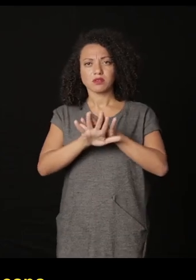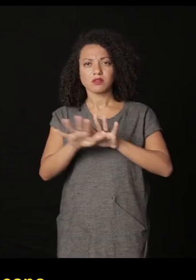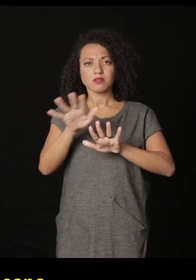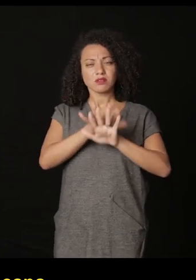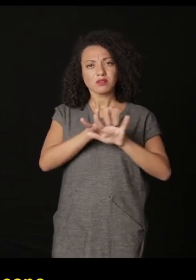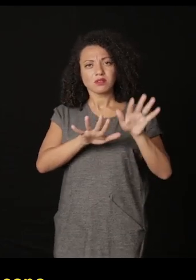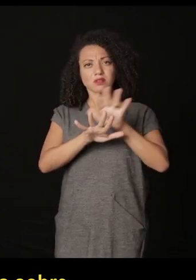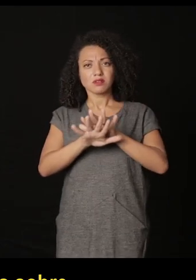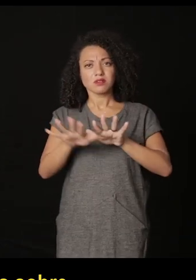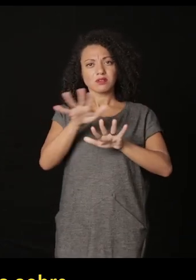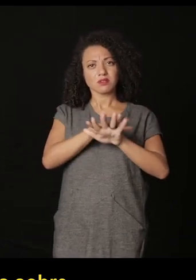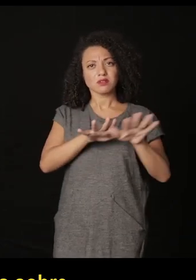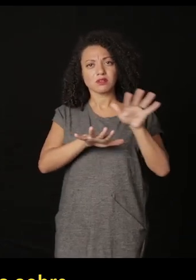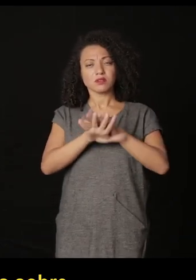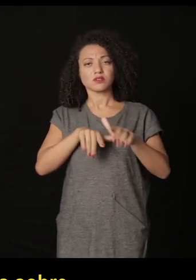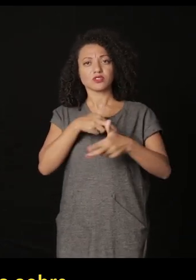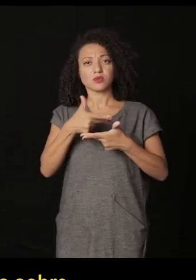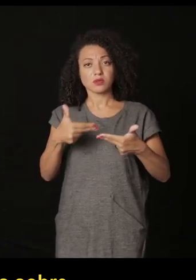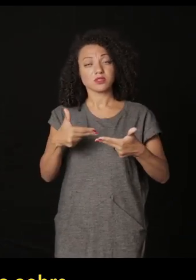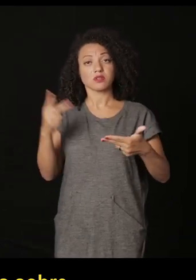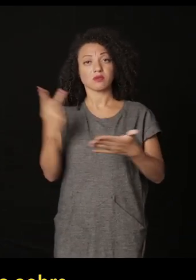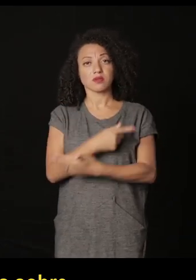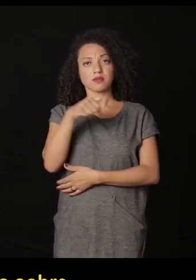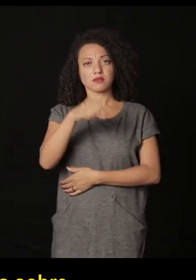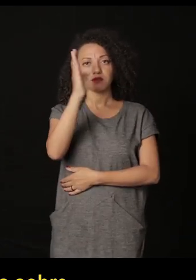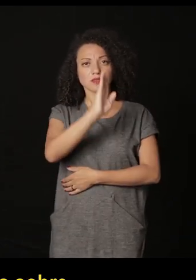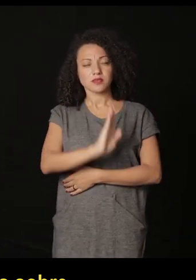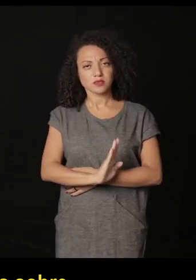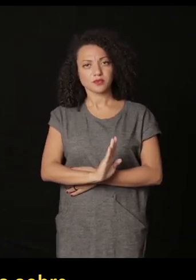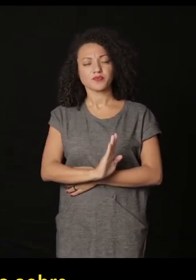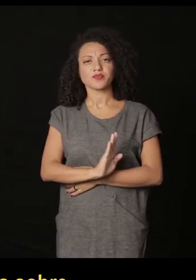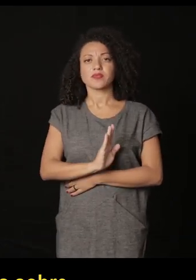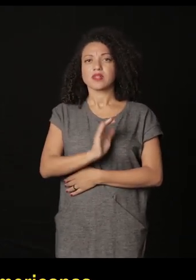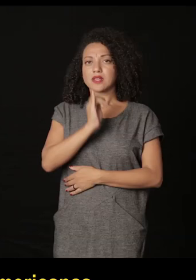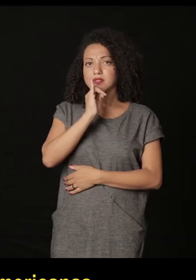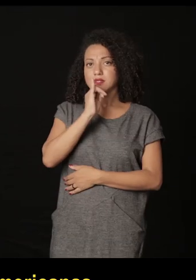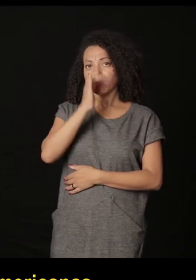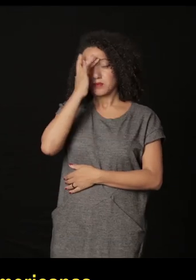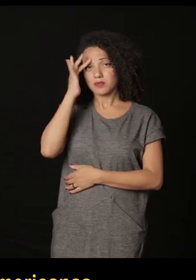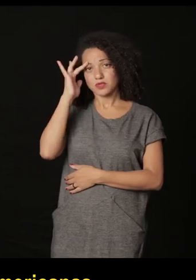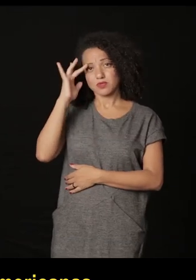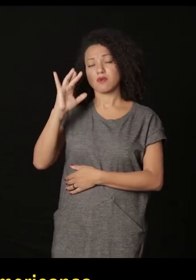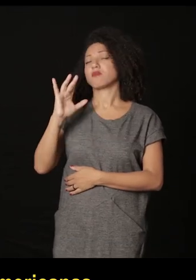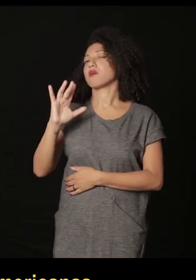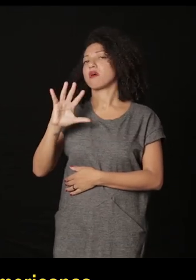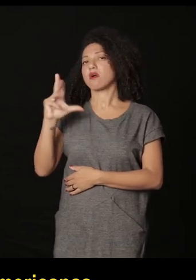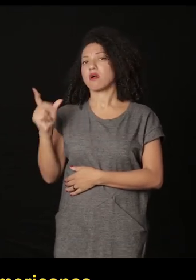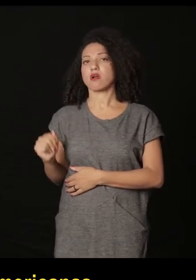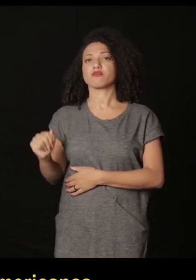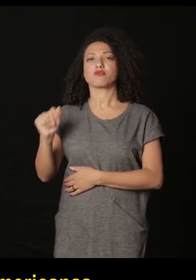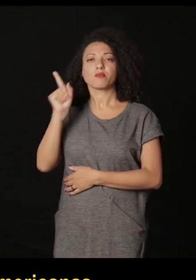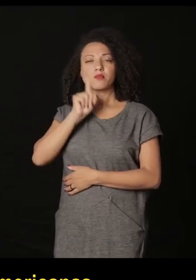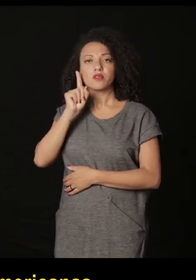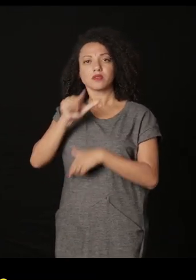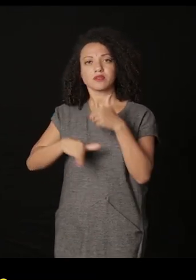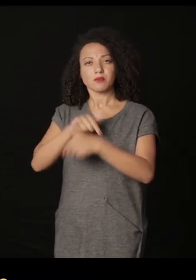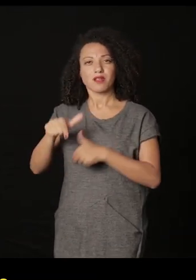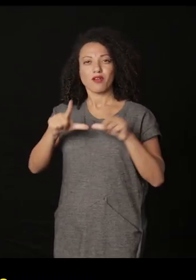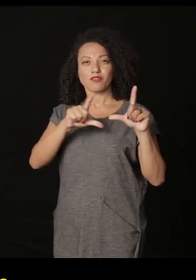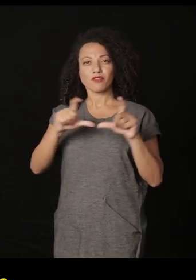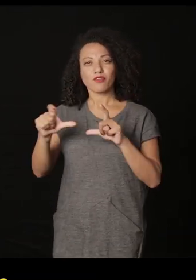una capa encima de otra capa de imágenes sobre demandas laborales en Brasil, exigencias para las personas afroamericanas a trabajar,